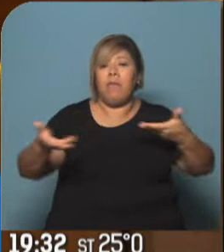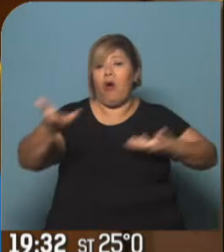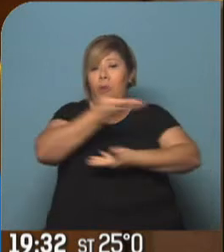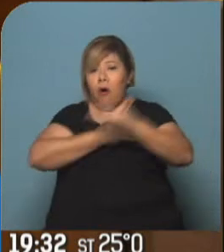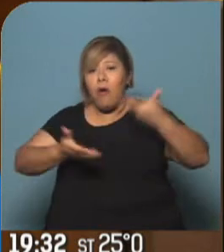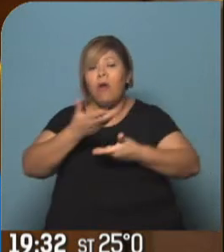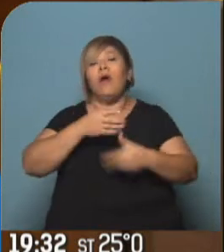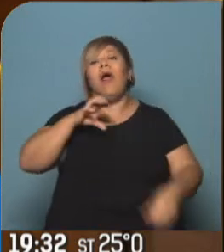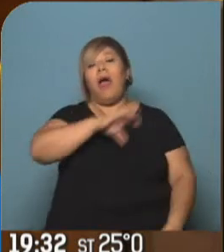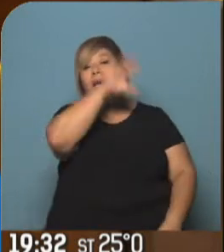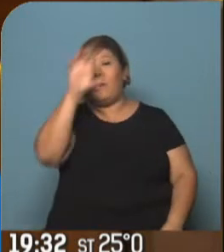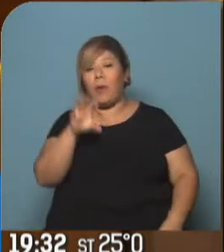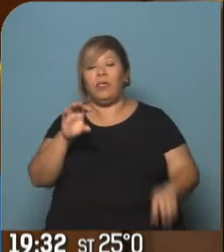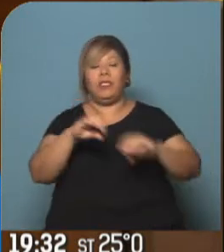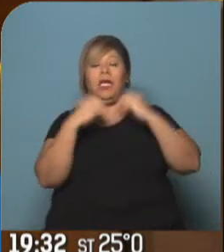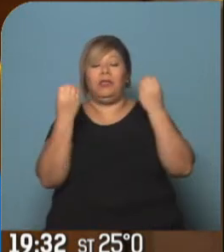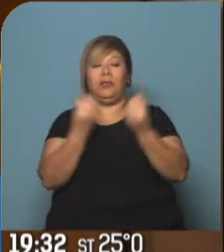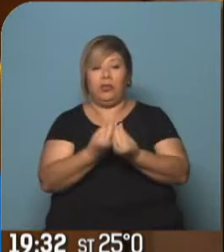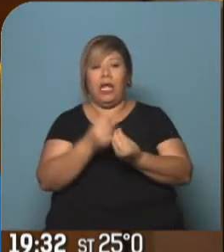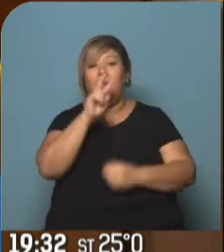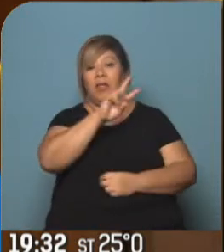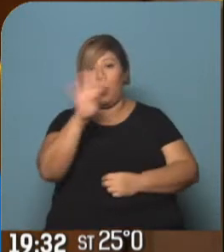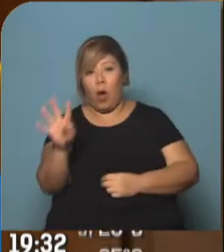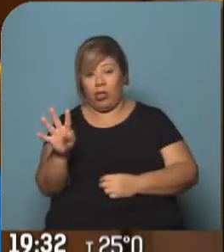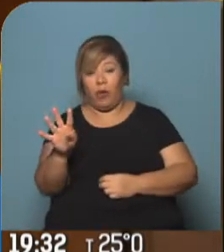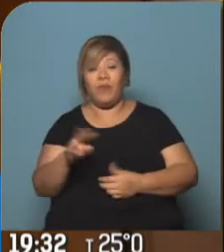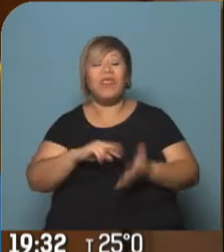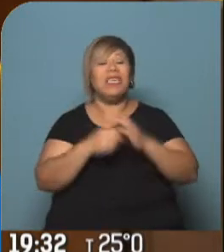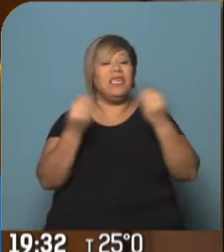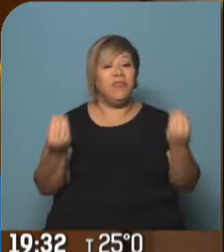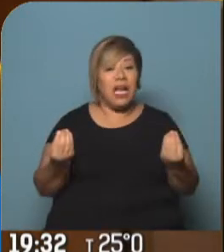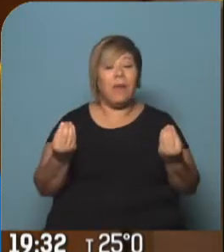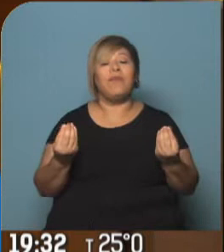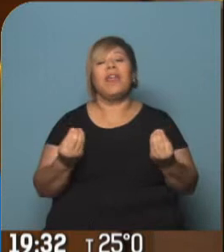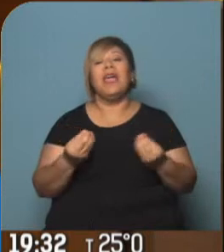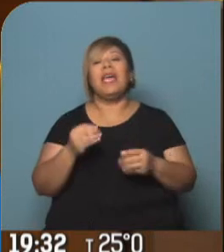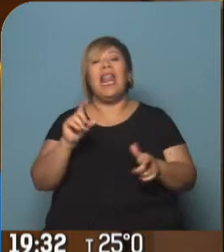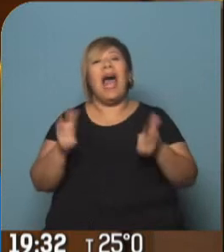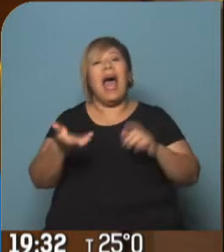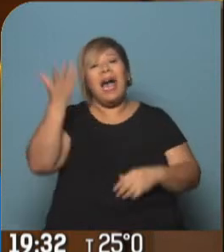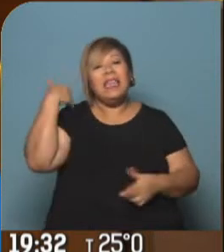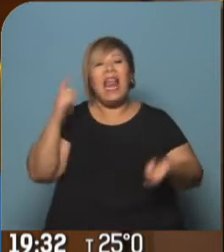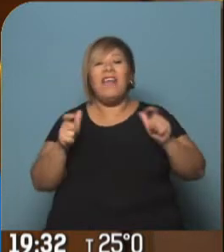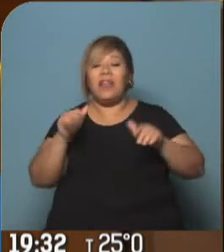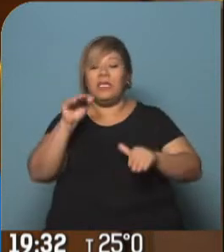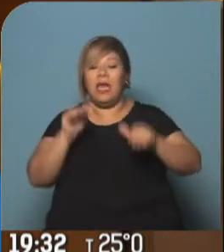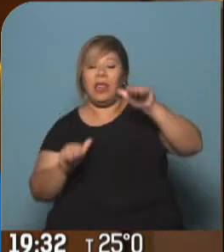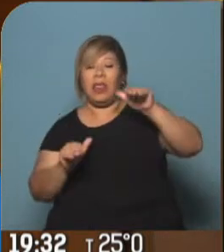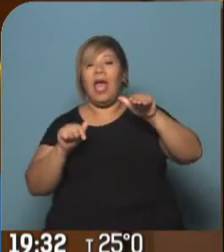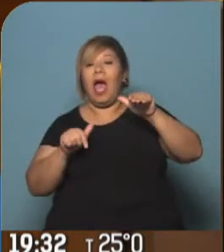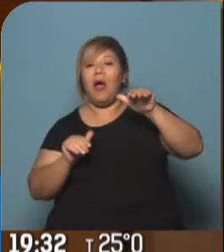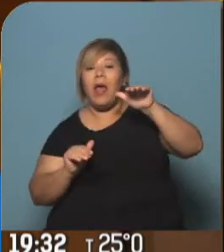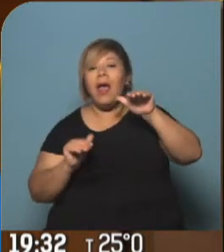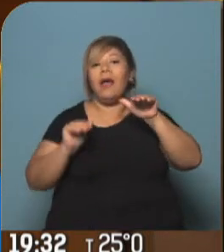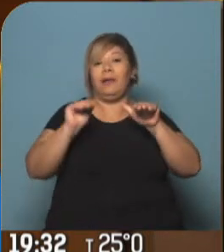argentinas. Esto en realidad lo que demostró achicó las diferencias entre provincias y achicó las diferencias también de inequidad hacia adentro de cada